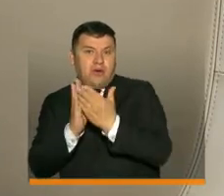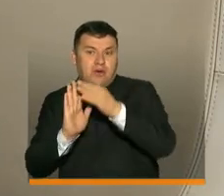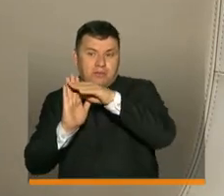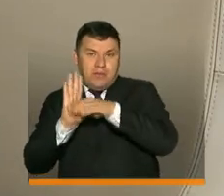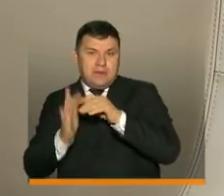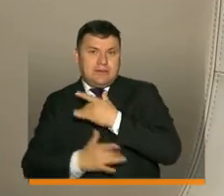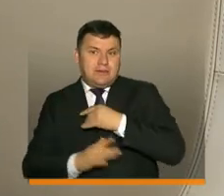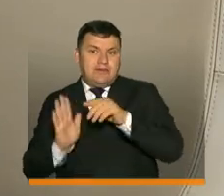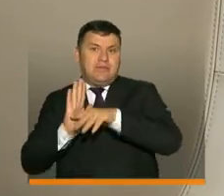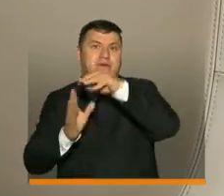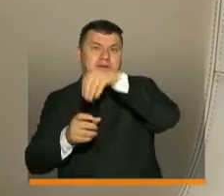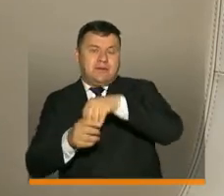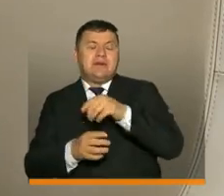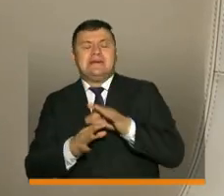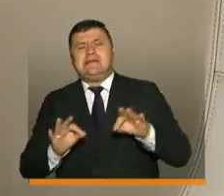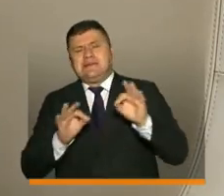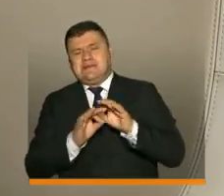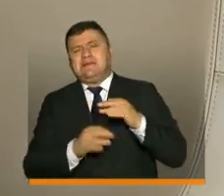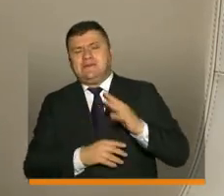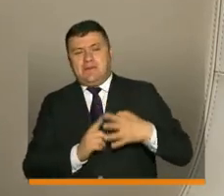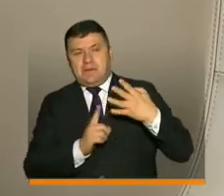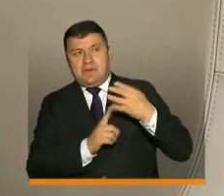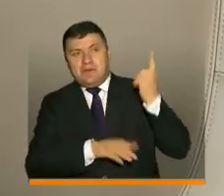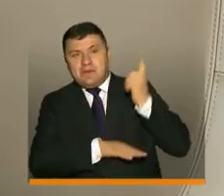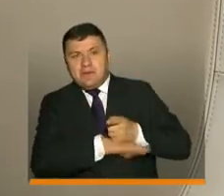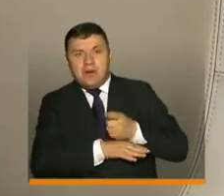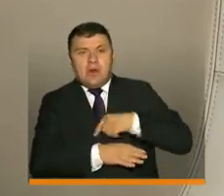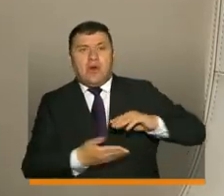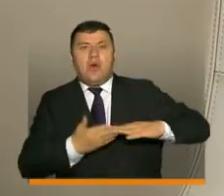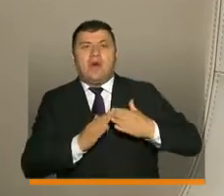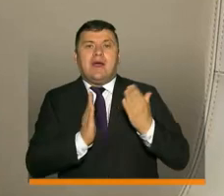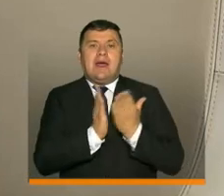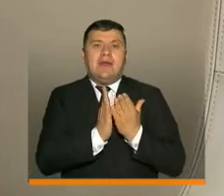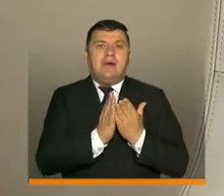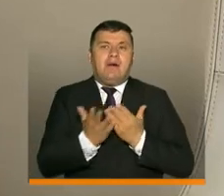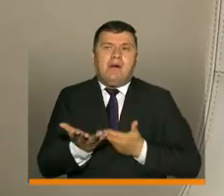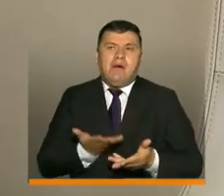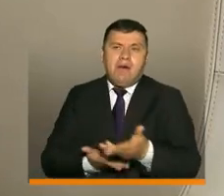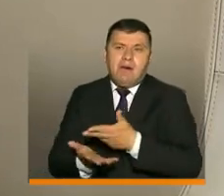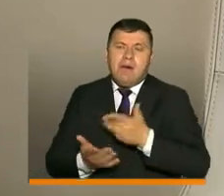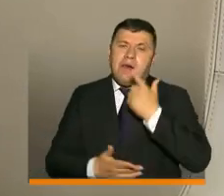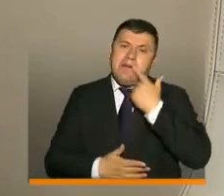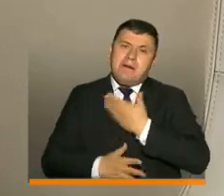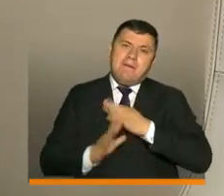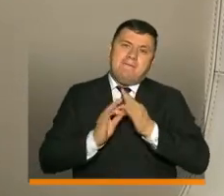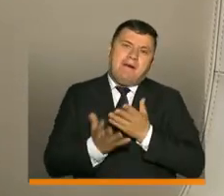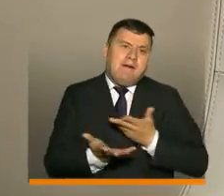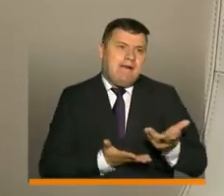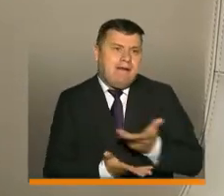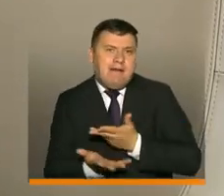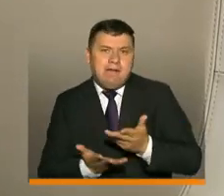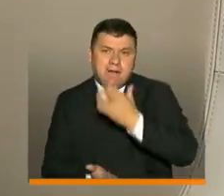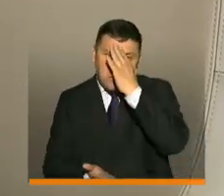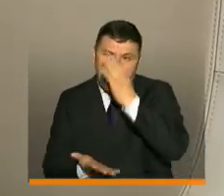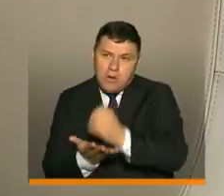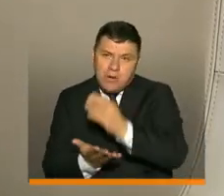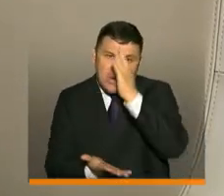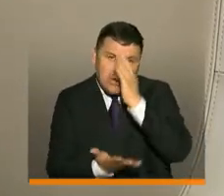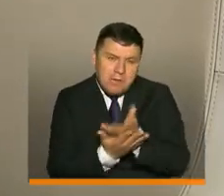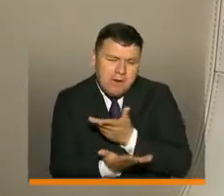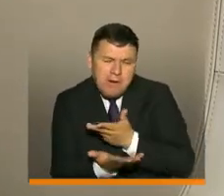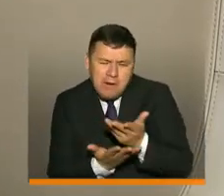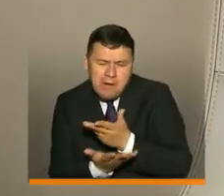cuarta y muy importante, hacerlo, como lo menciona el presidente, con la comunidad educativa y con los padres de familia, cuya opinión es vital.